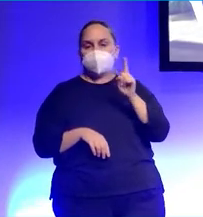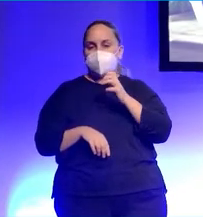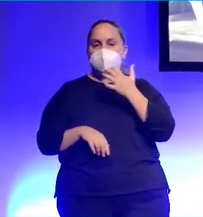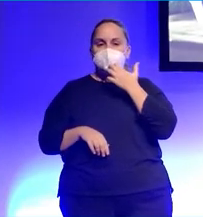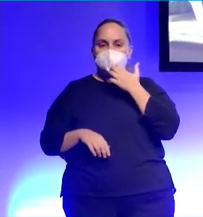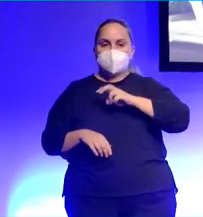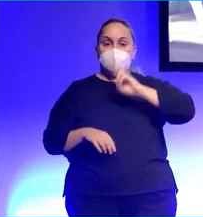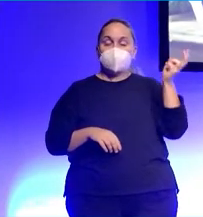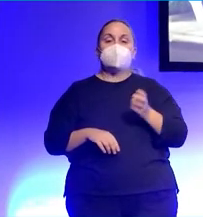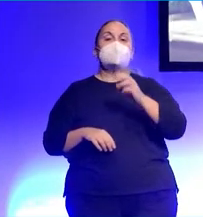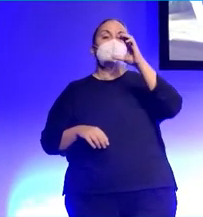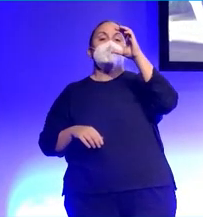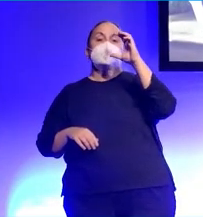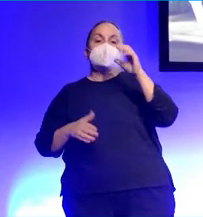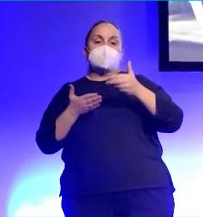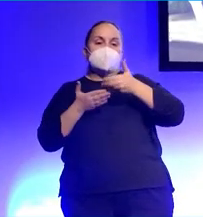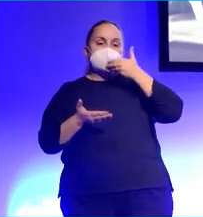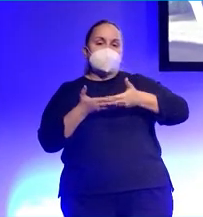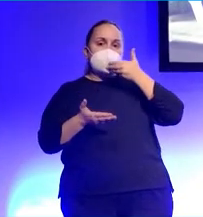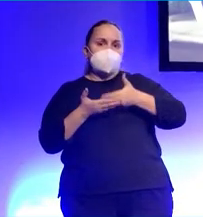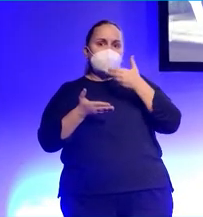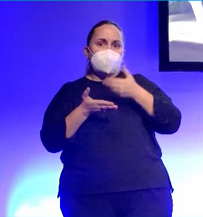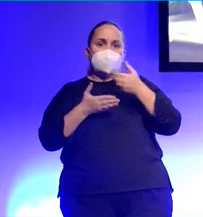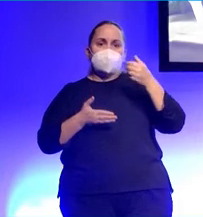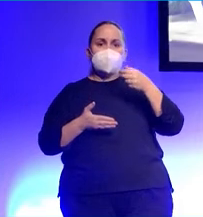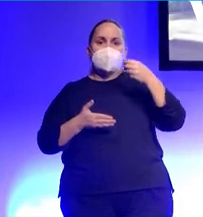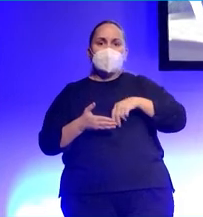anuncio ahora, el gran sabor de las pequeñas victorias. Es caldo de pollo.